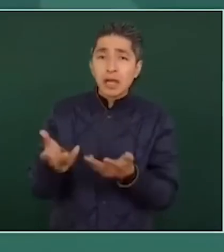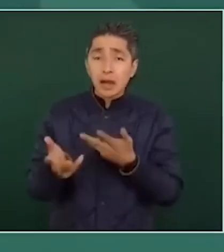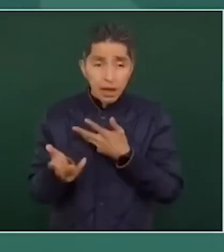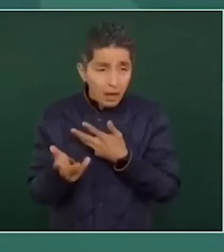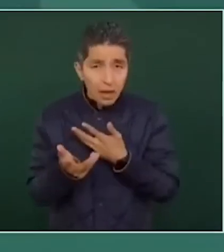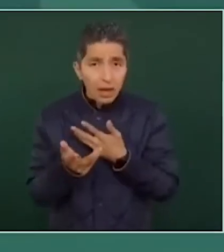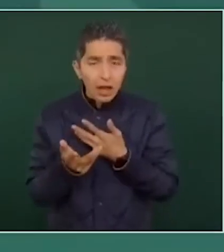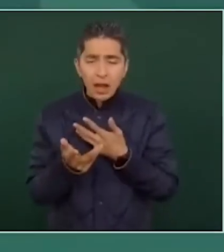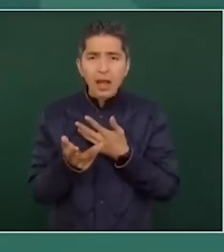protegidas.